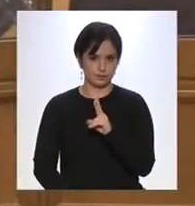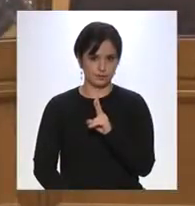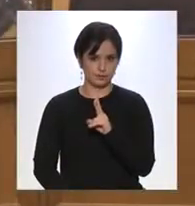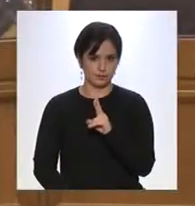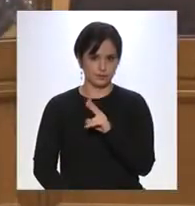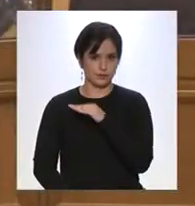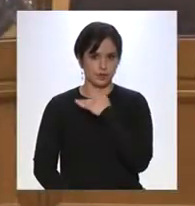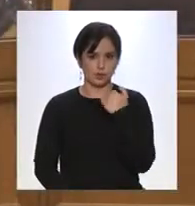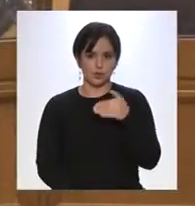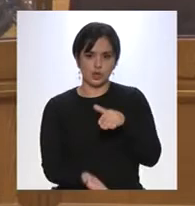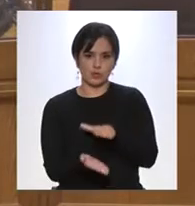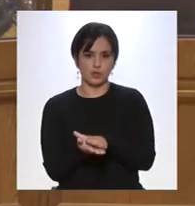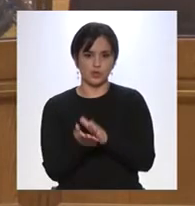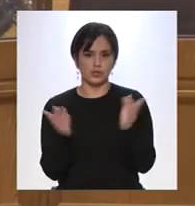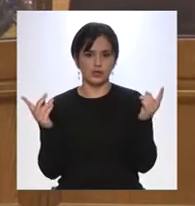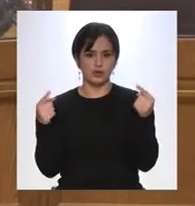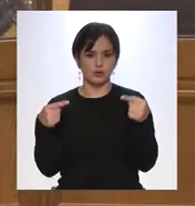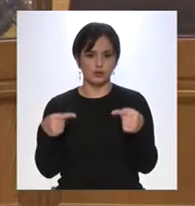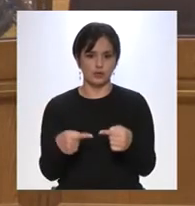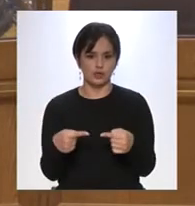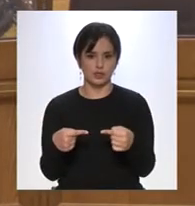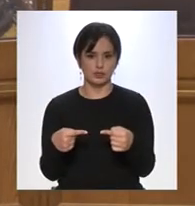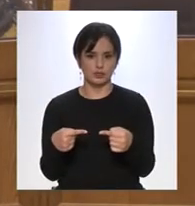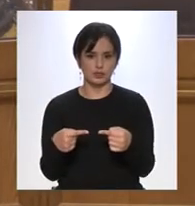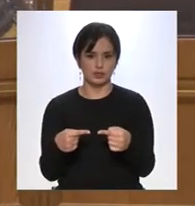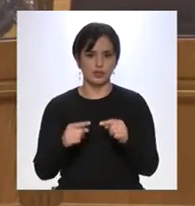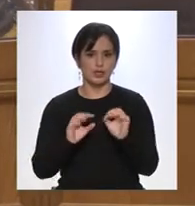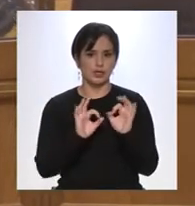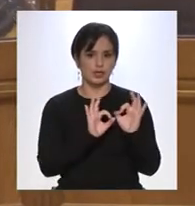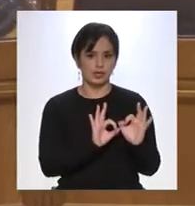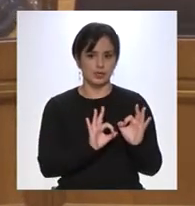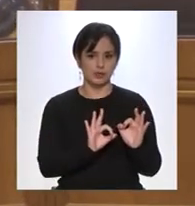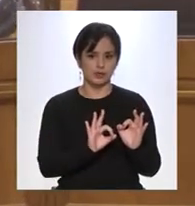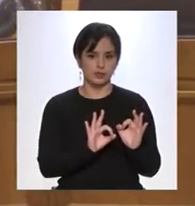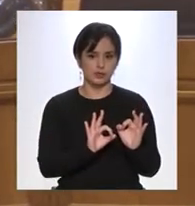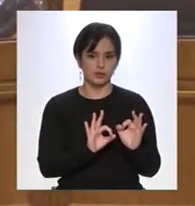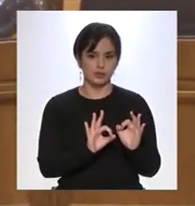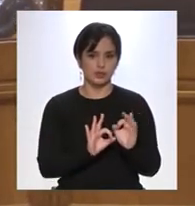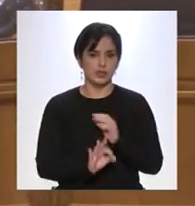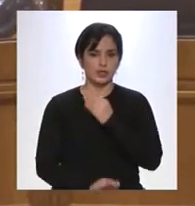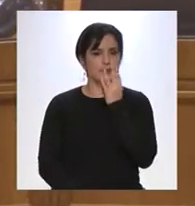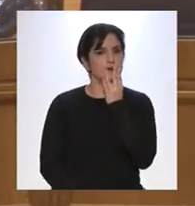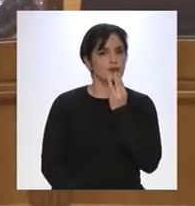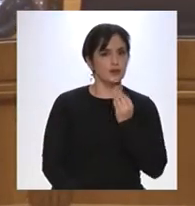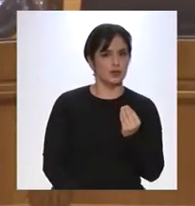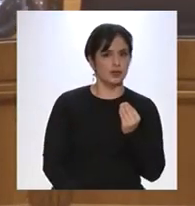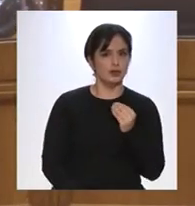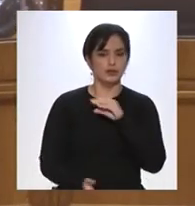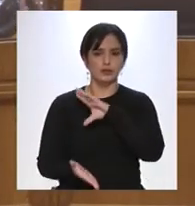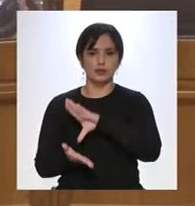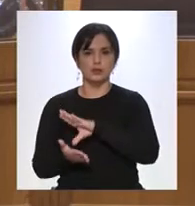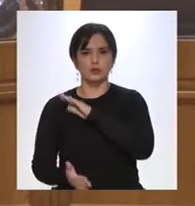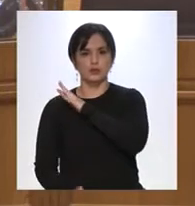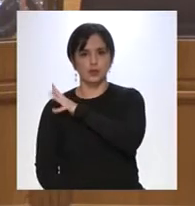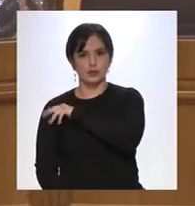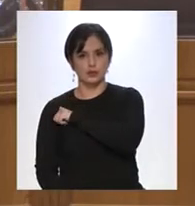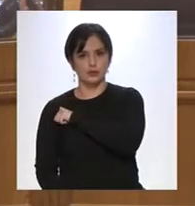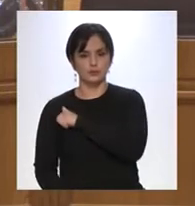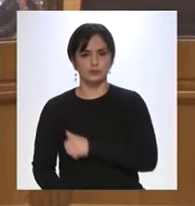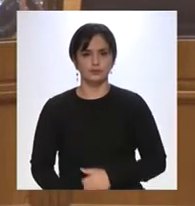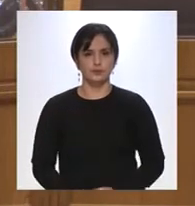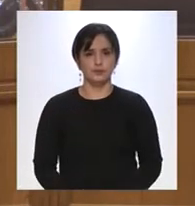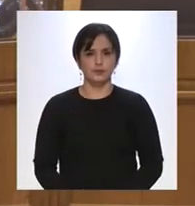confrontaciones en el Medio Oriente, en particular entre Israel y territorios palestinos. Gracias.